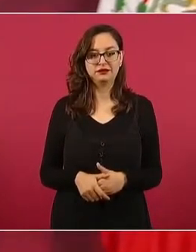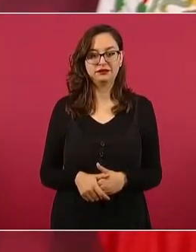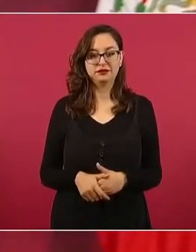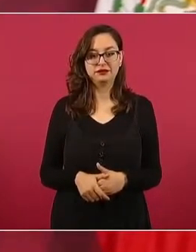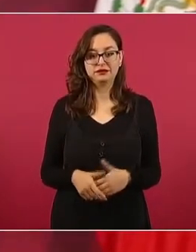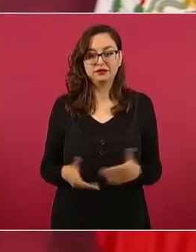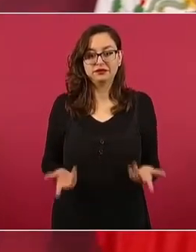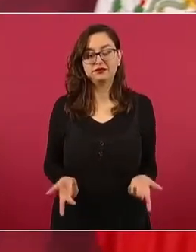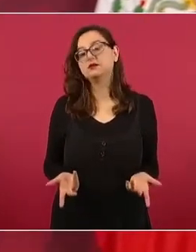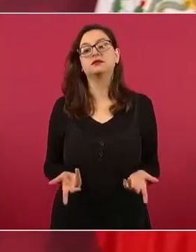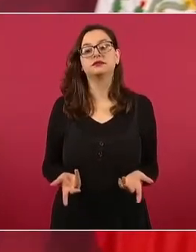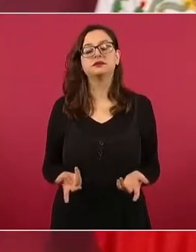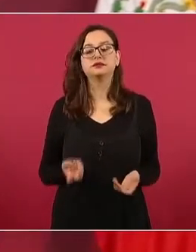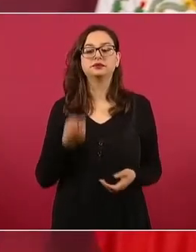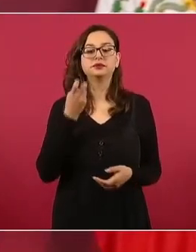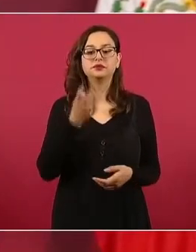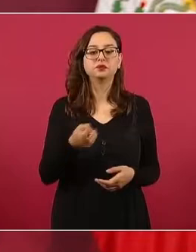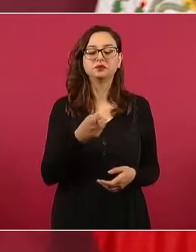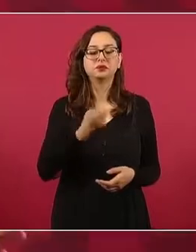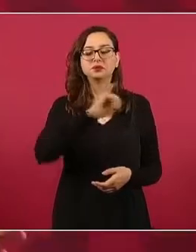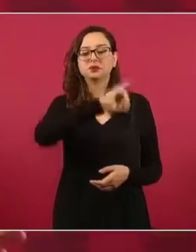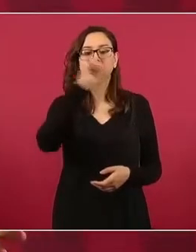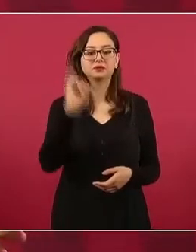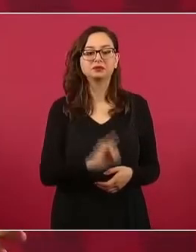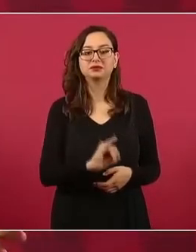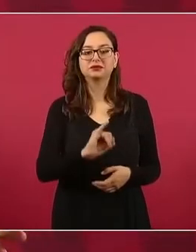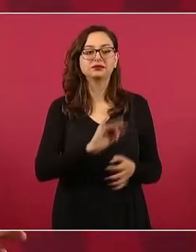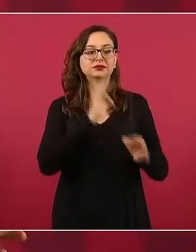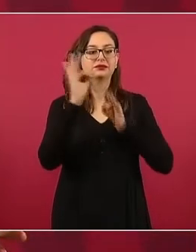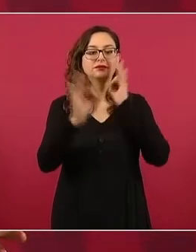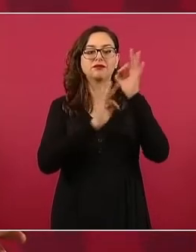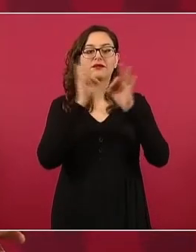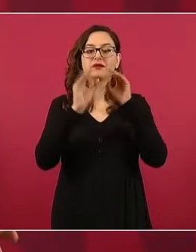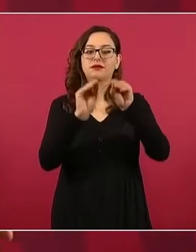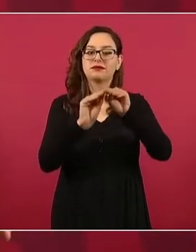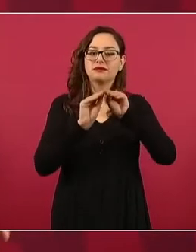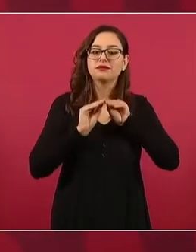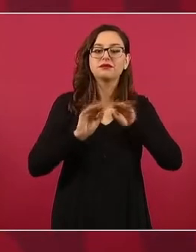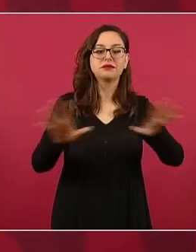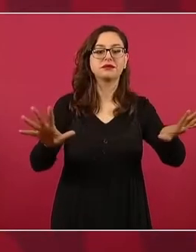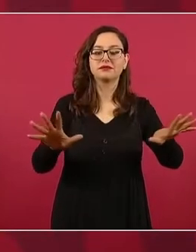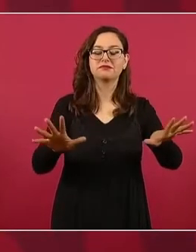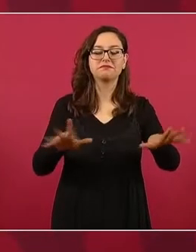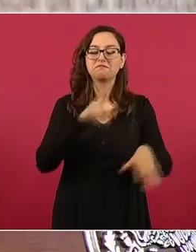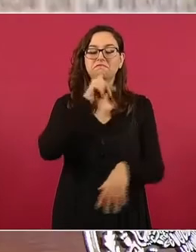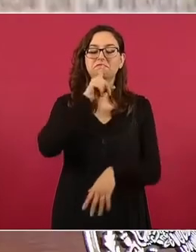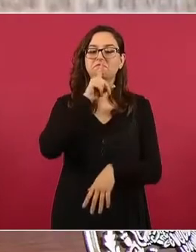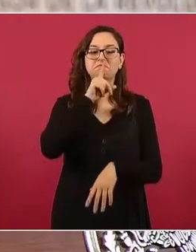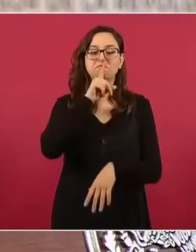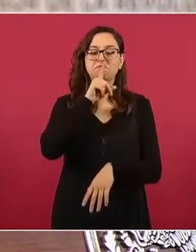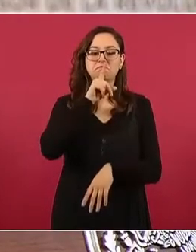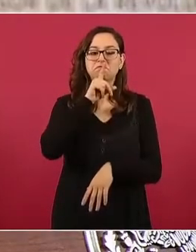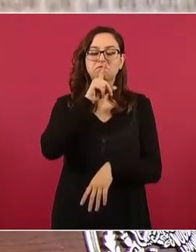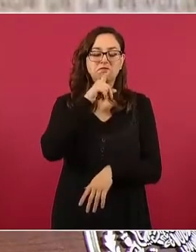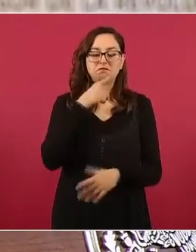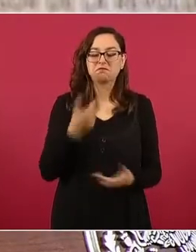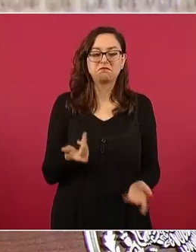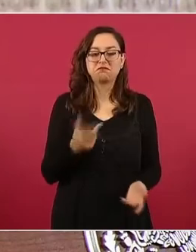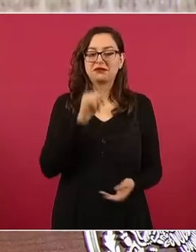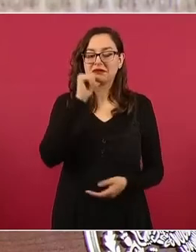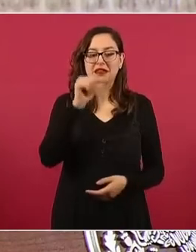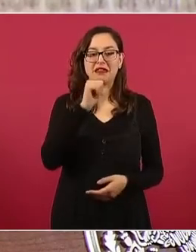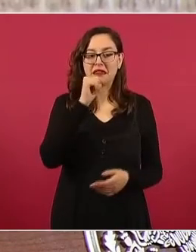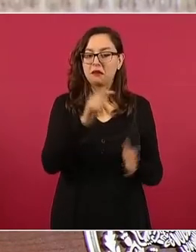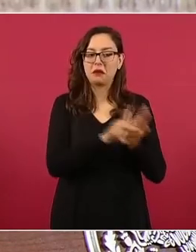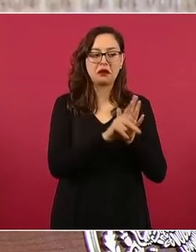Porque eso no lo van a ver en la prensa, ni lo van a escuchar en la radio, ni lo van a ver en la televisión.